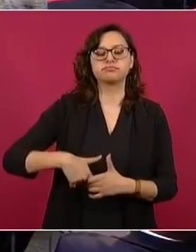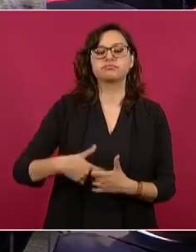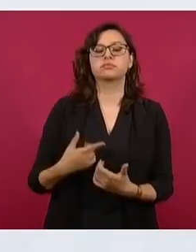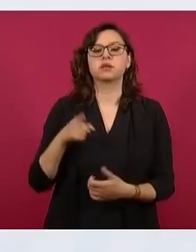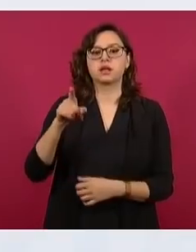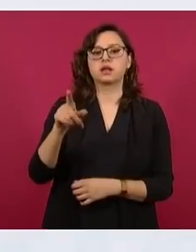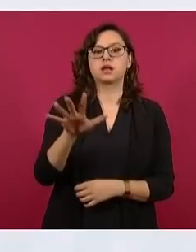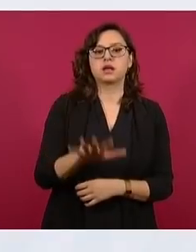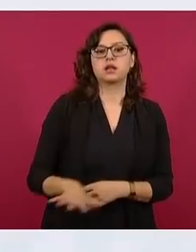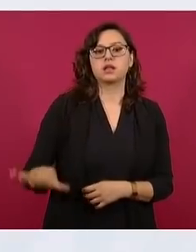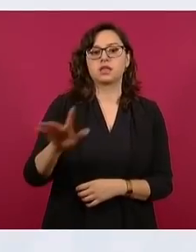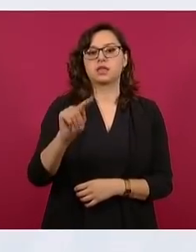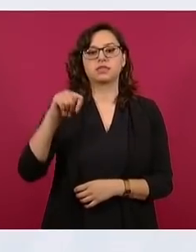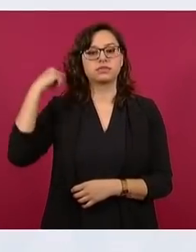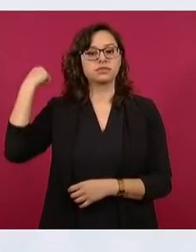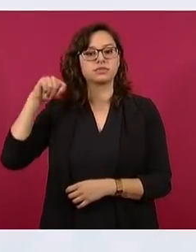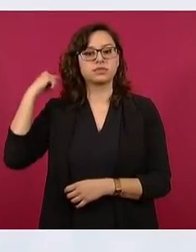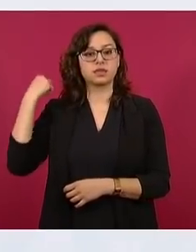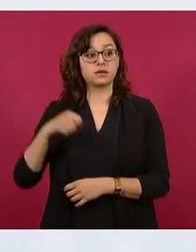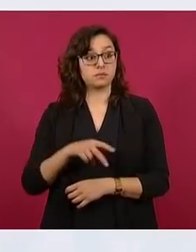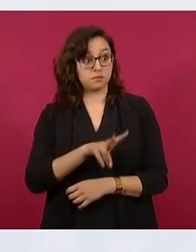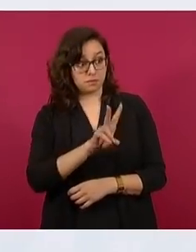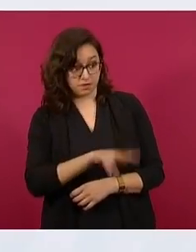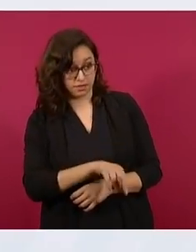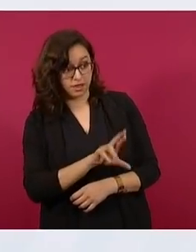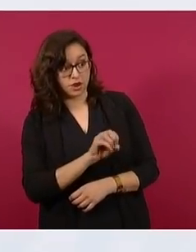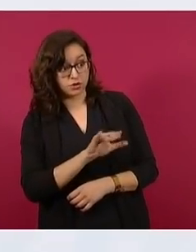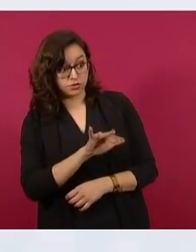Paraíso, Tabasco. ¿Verdad, Rocío?